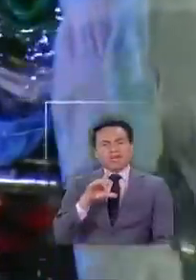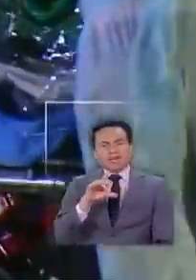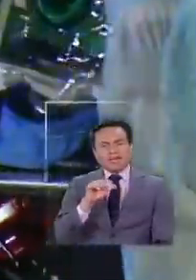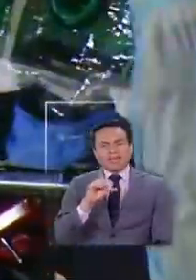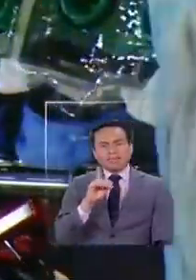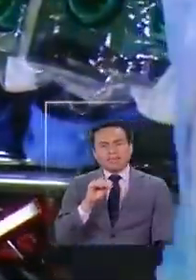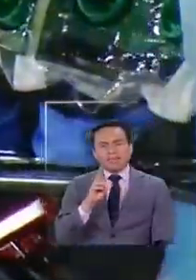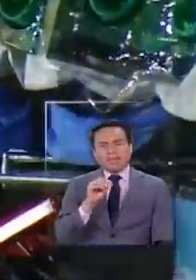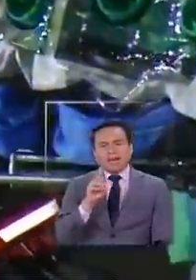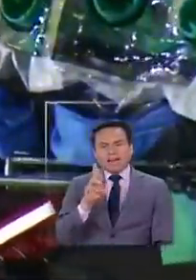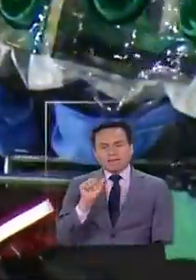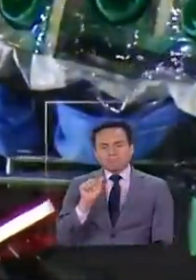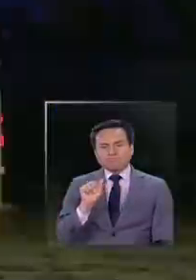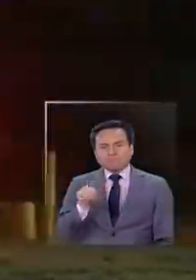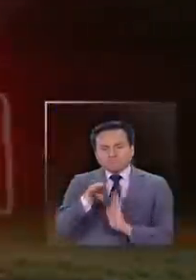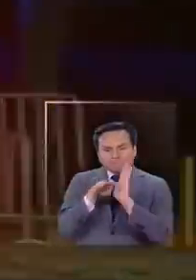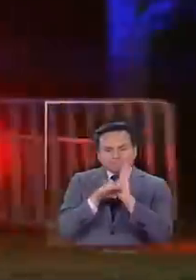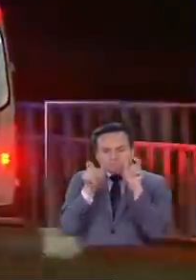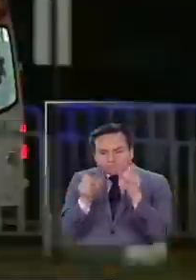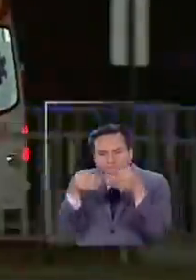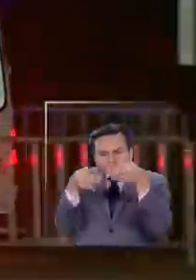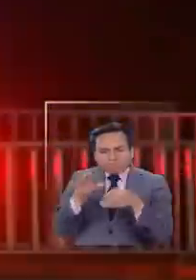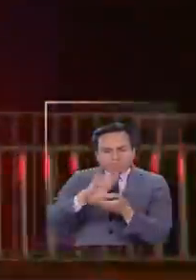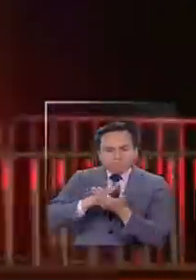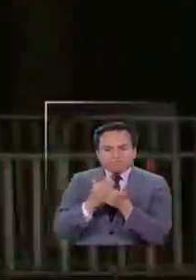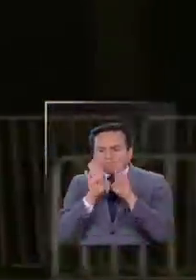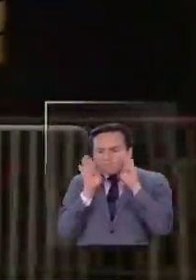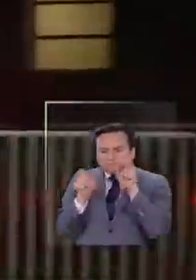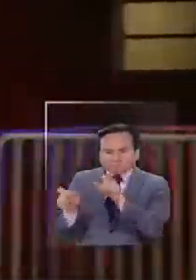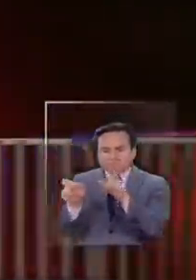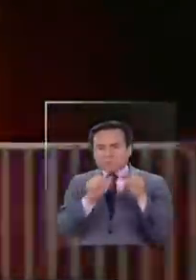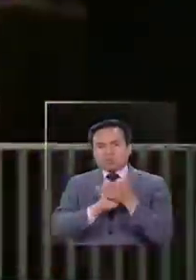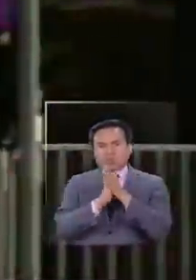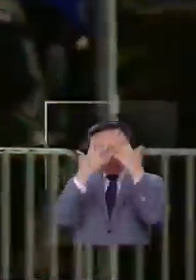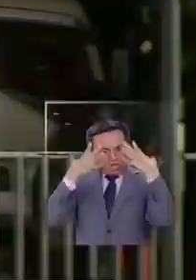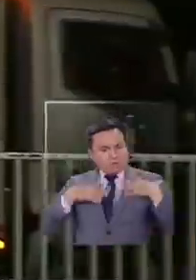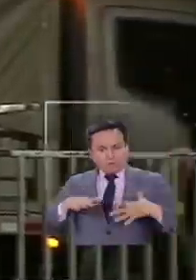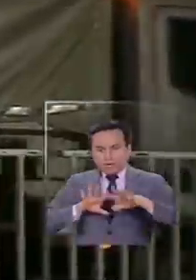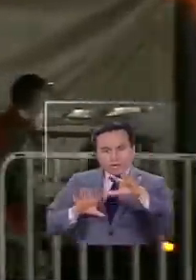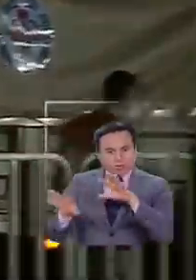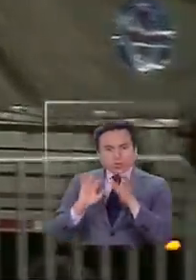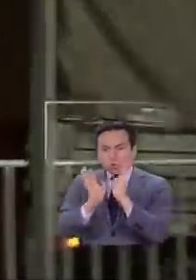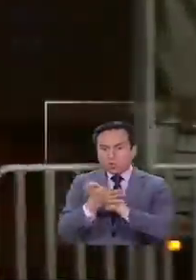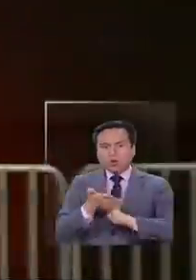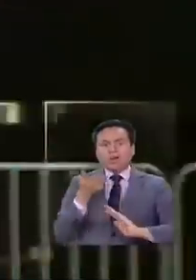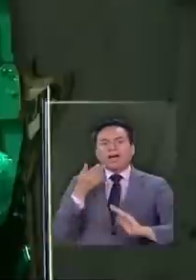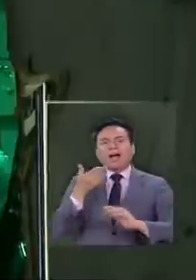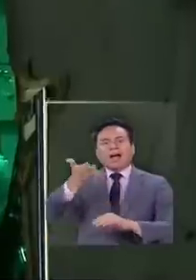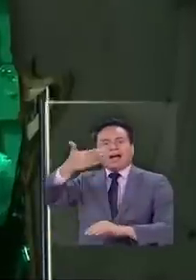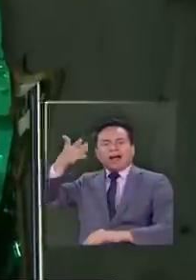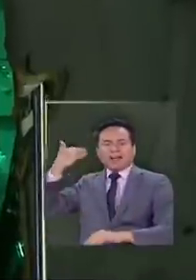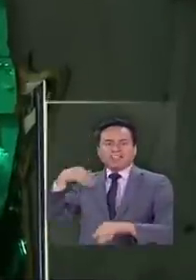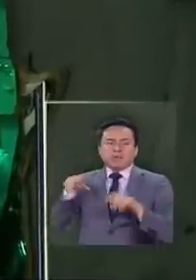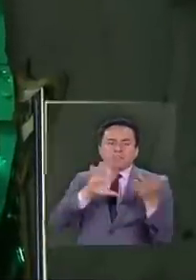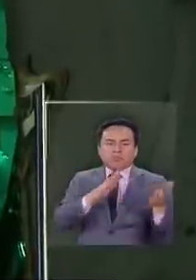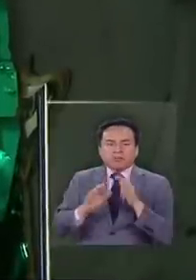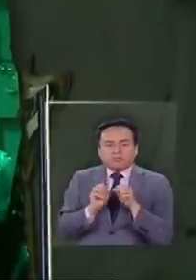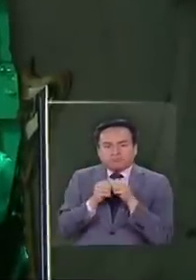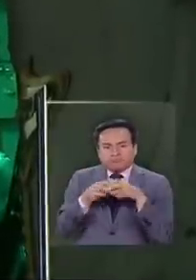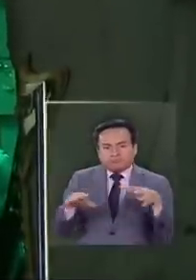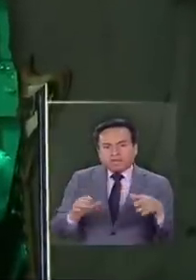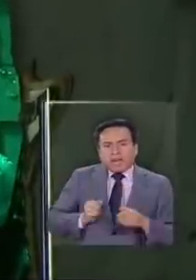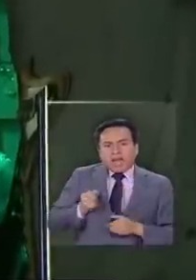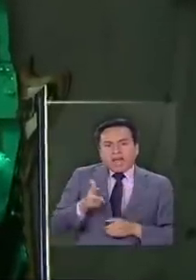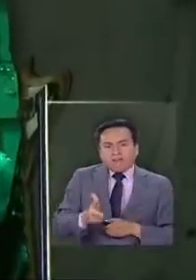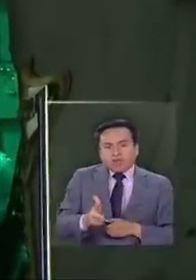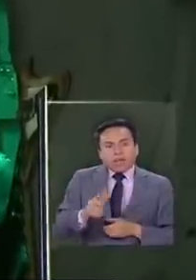se hizo bajo fuertes medidas de seguridad sanitaria, utilizando equipamiento que había sido adquirido en la época de un posible brote de ébola